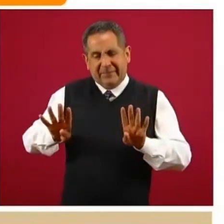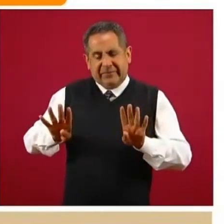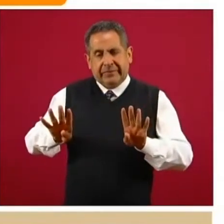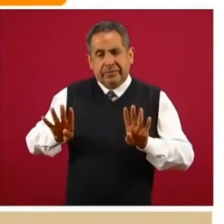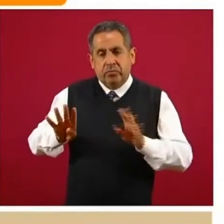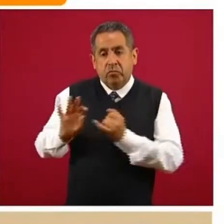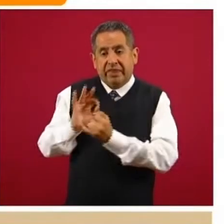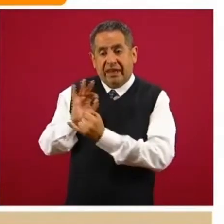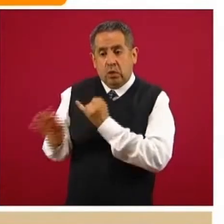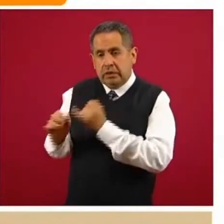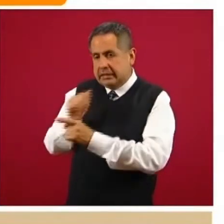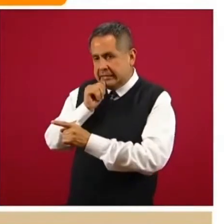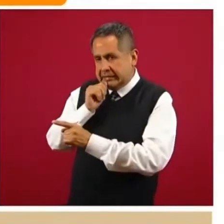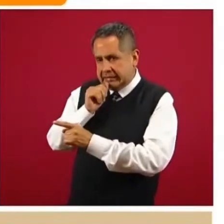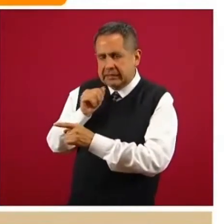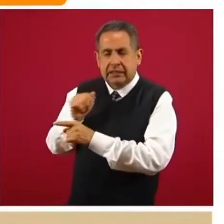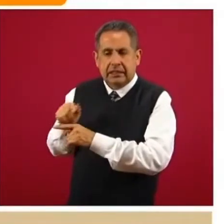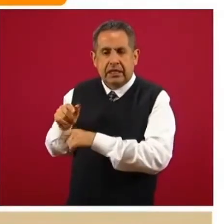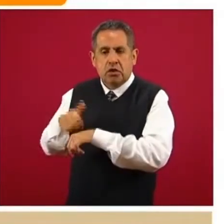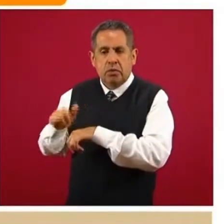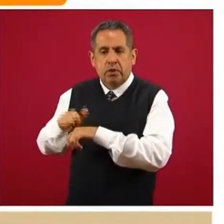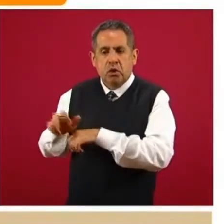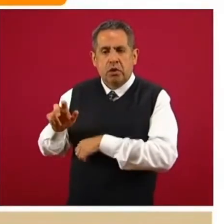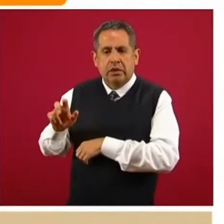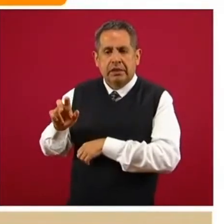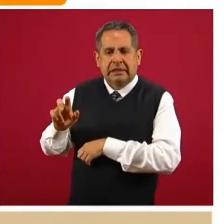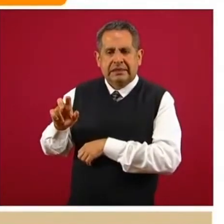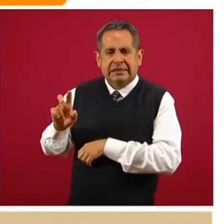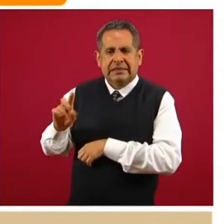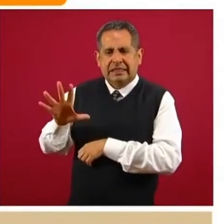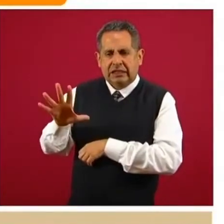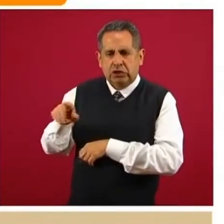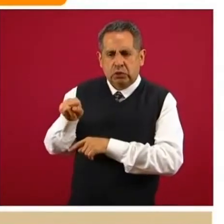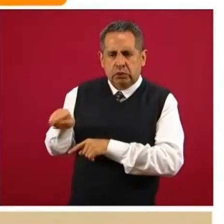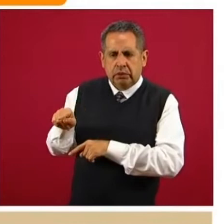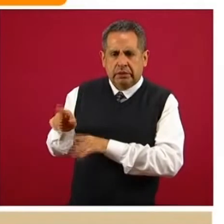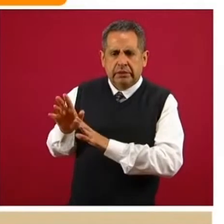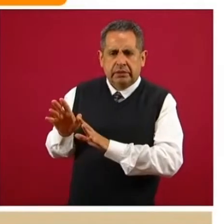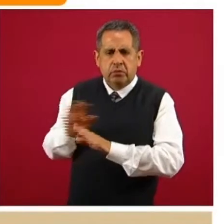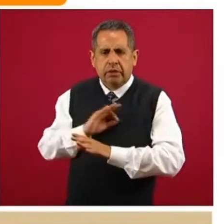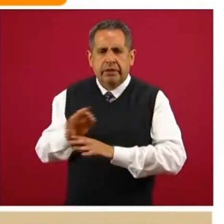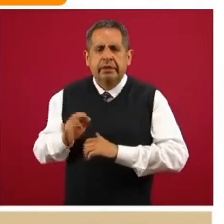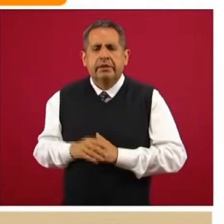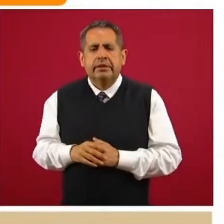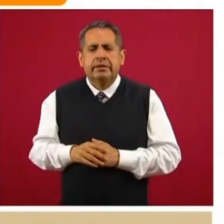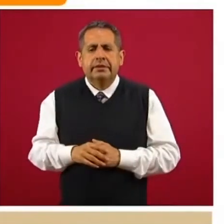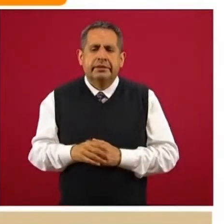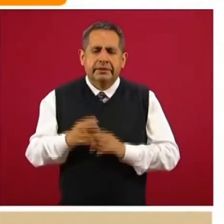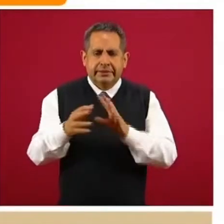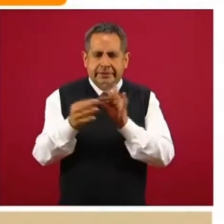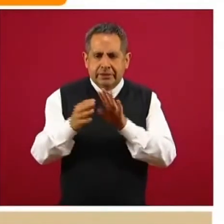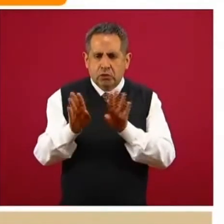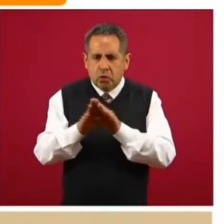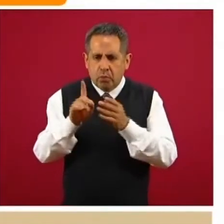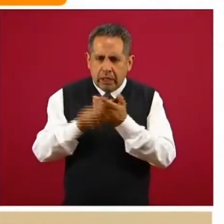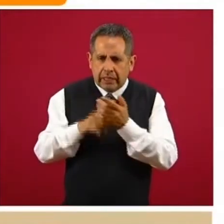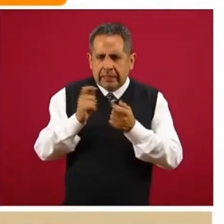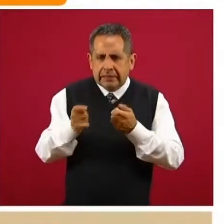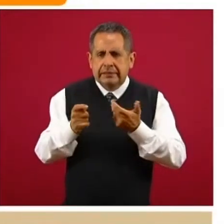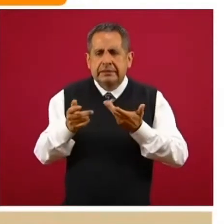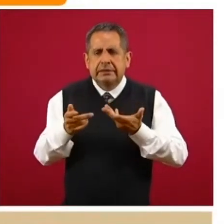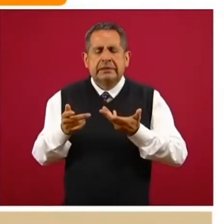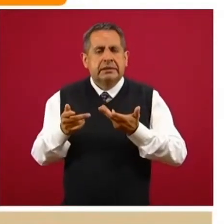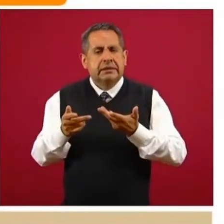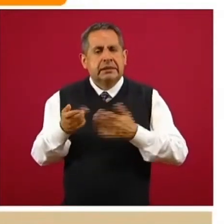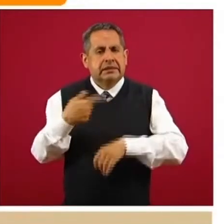aunque no está apareciendo el numerito, es la 35. Podemos ver esta disminución que tuvimos a